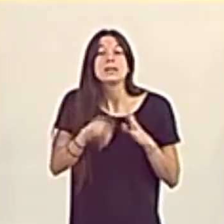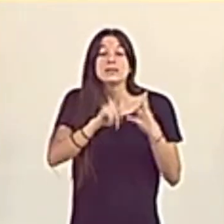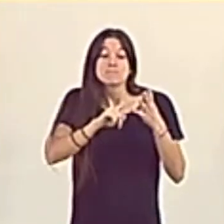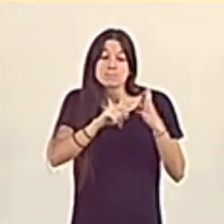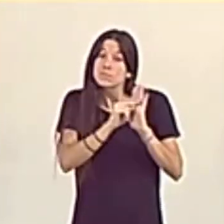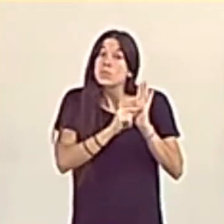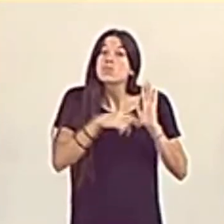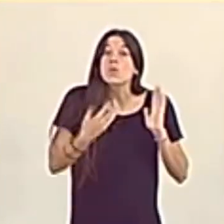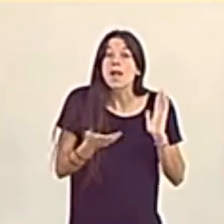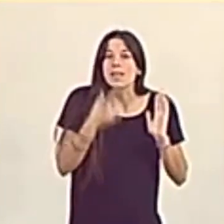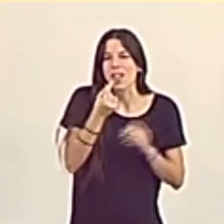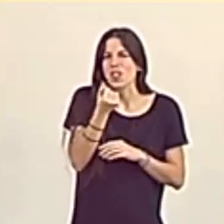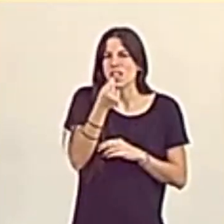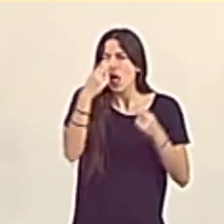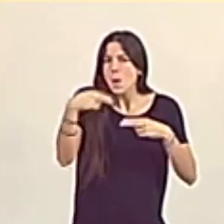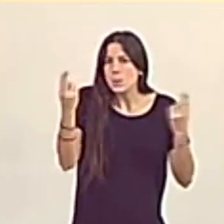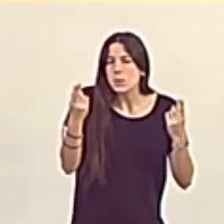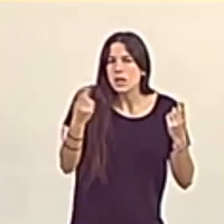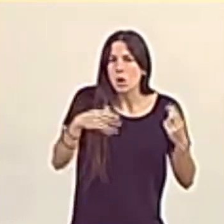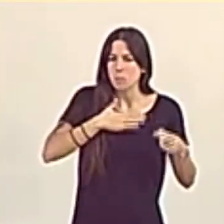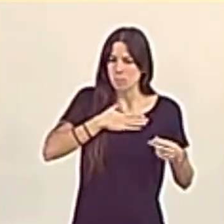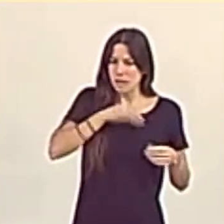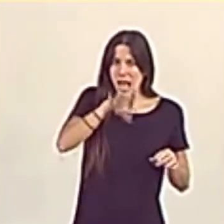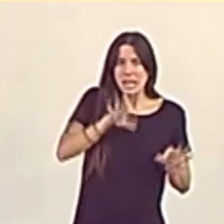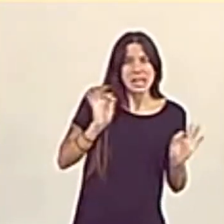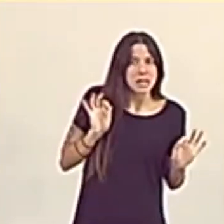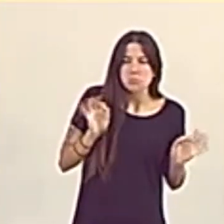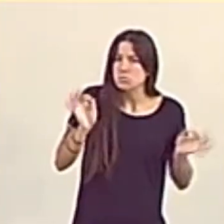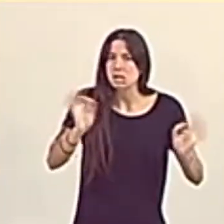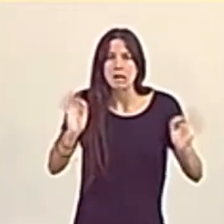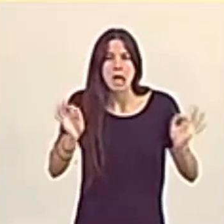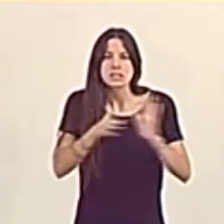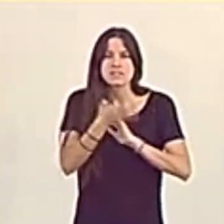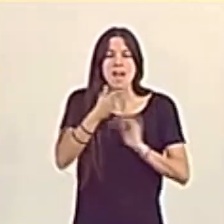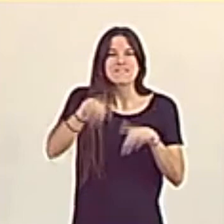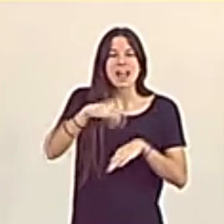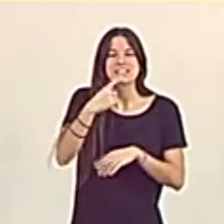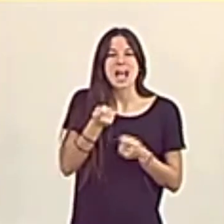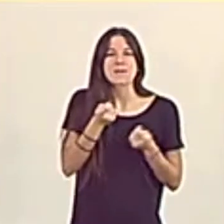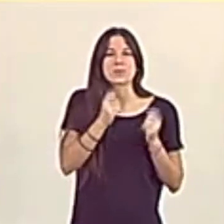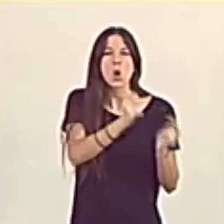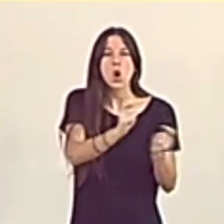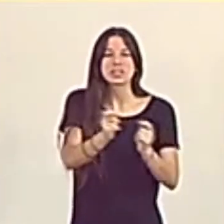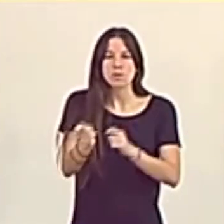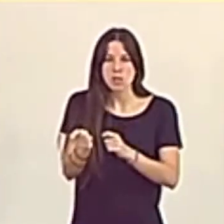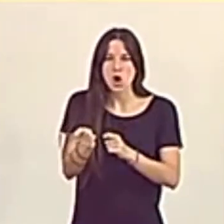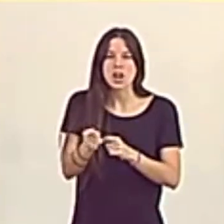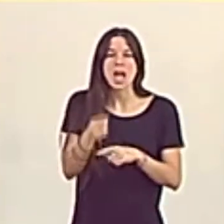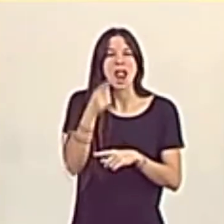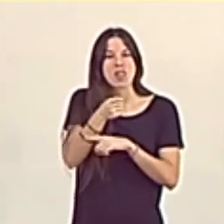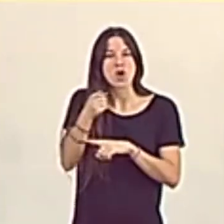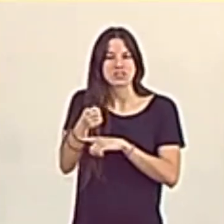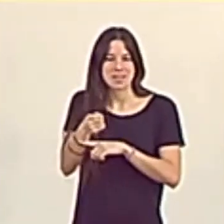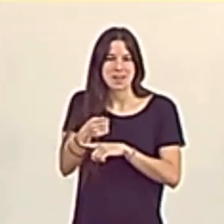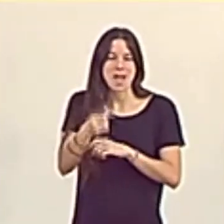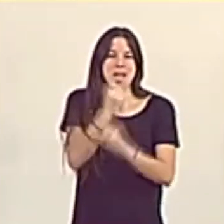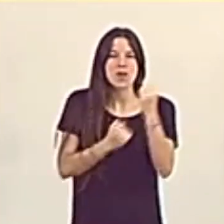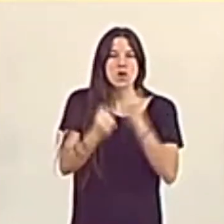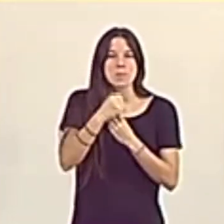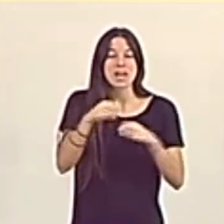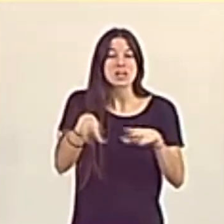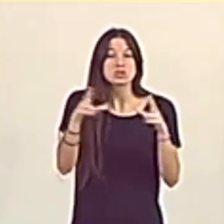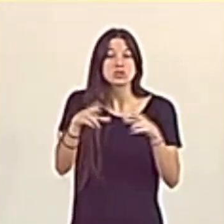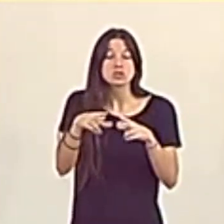público no es de nadie. Es la receta y la contribución, la gran aportación a la doctrina económica socialista de la